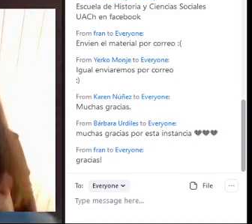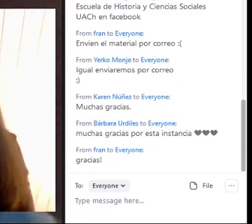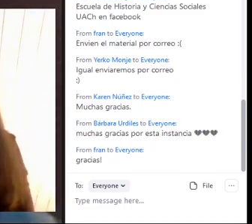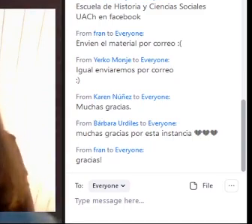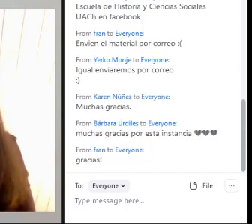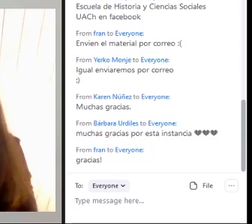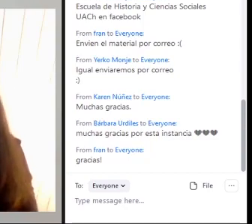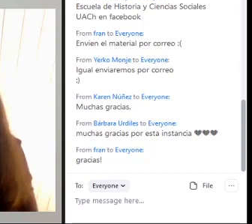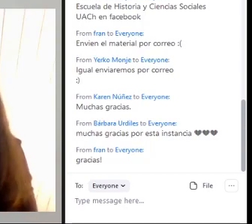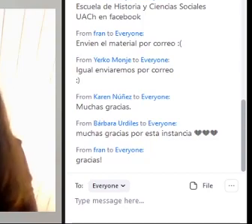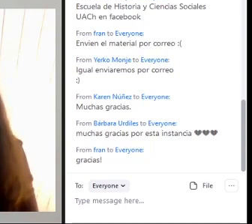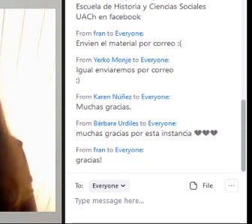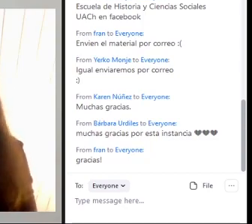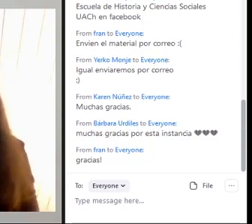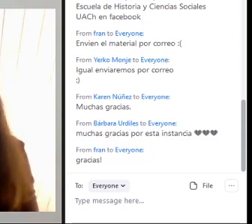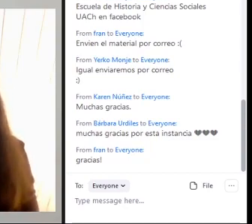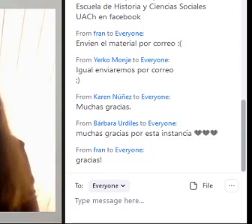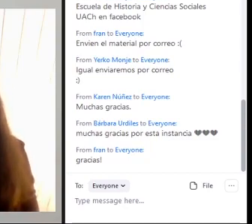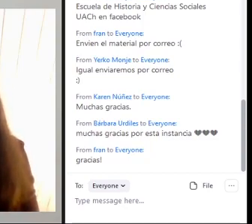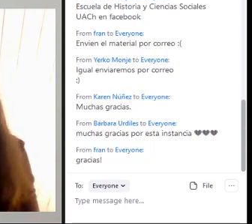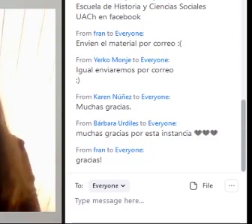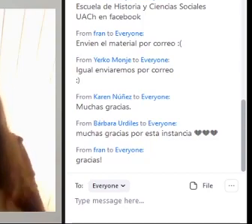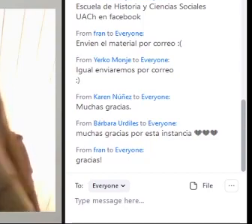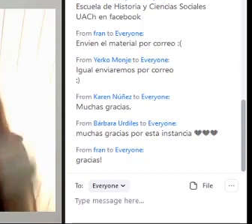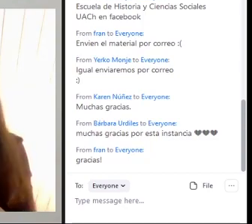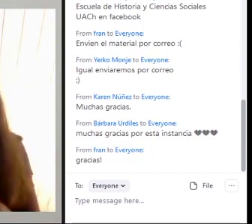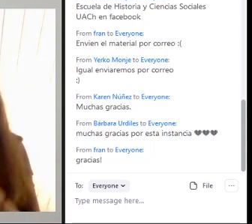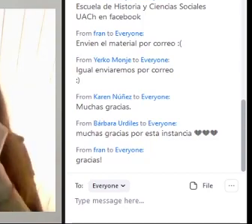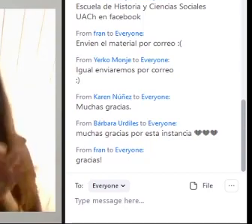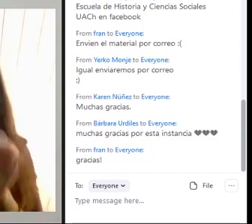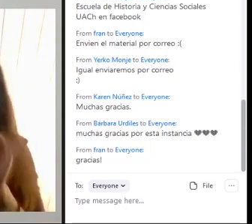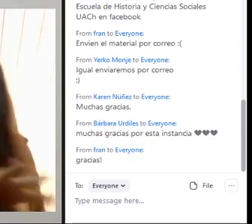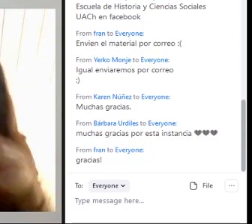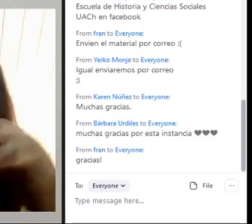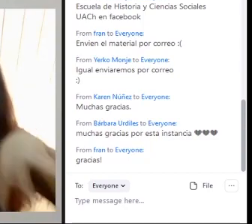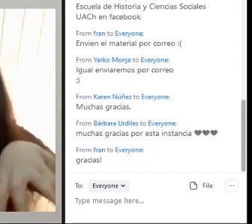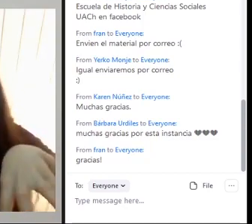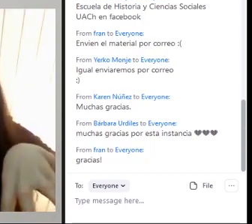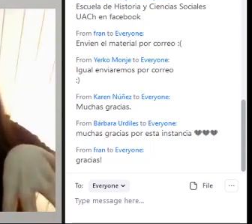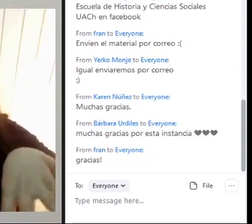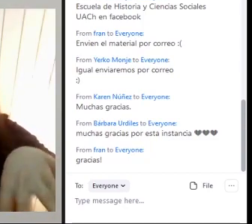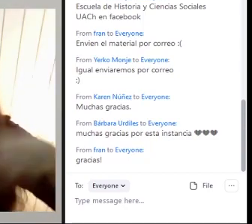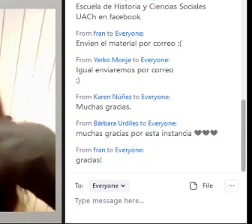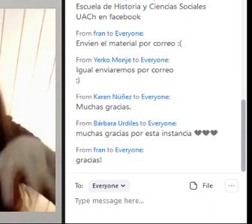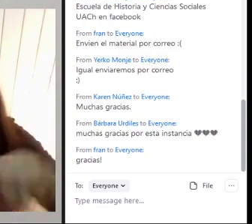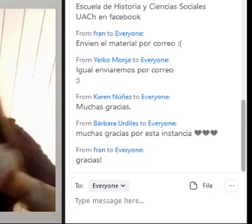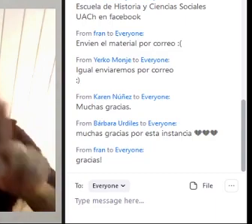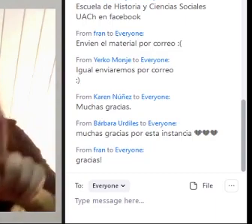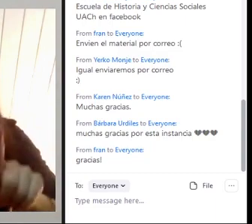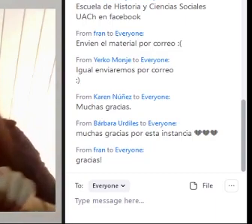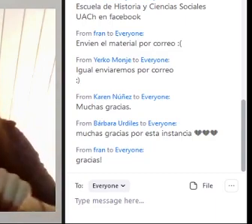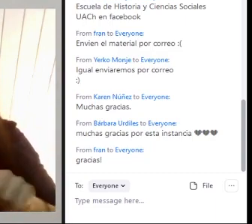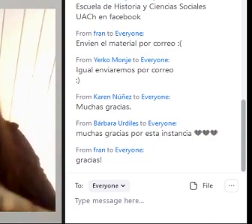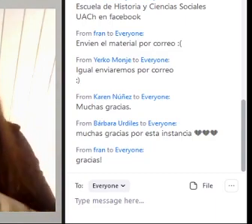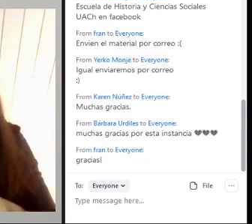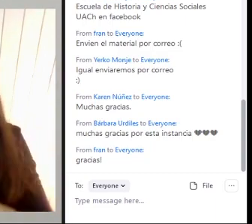Como un foro Que tiene tres mesas El domingo El día del padre Después nos dimos cuenta Que era el día del padre Pero es súper A ti patriarcal Hacer un foro